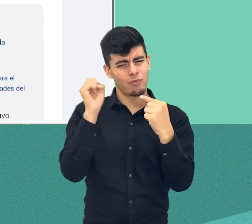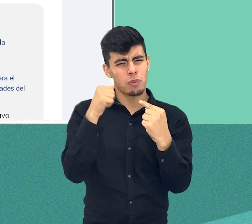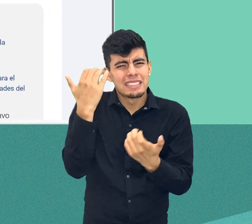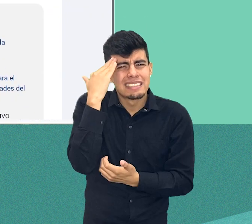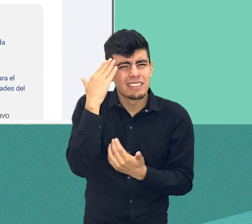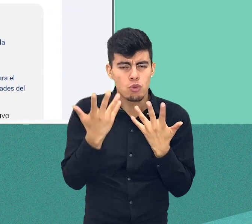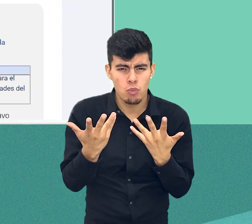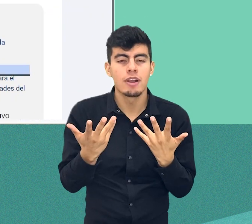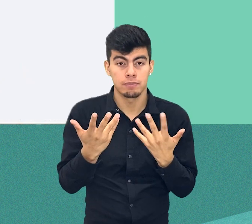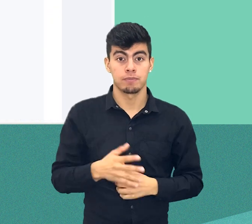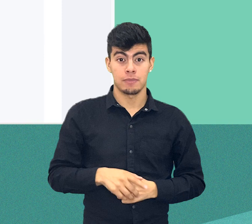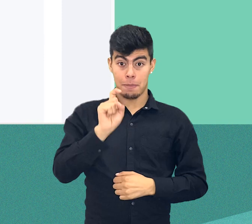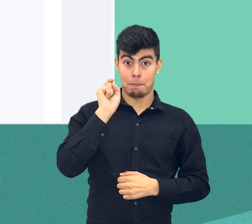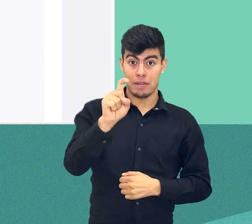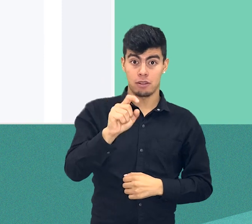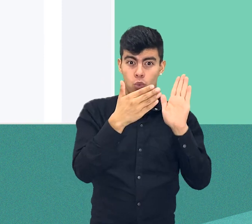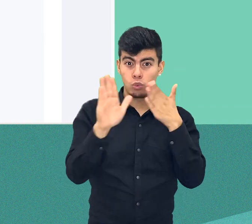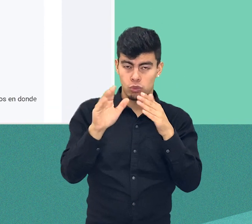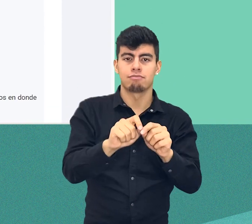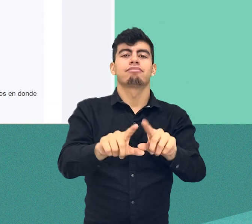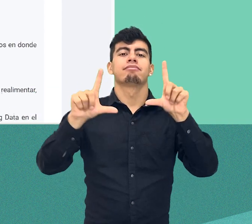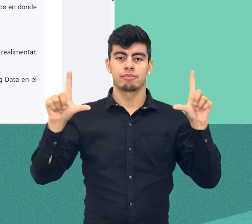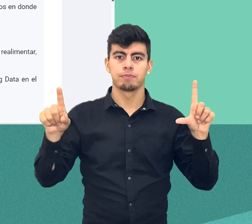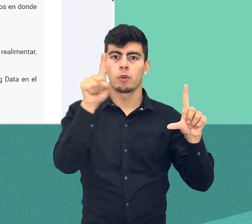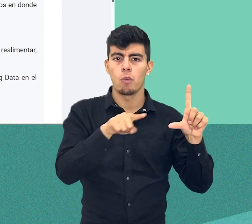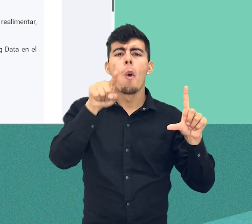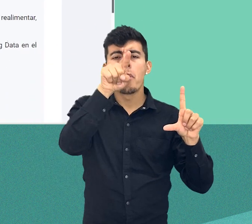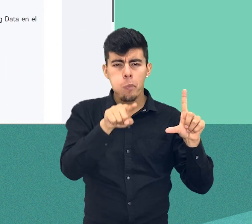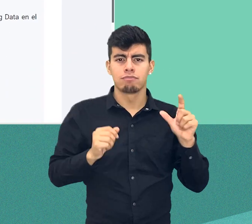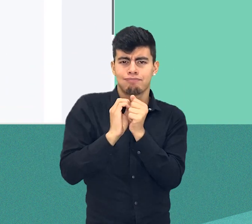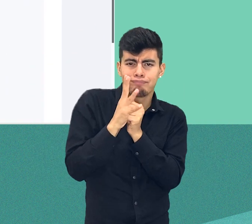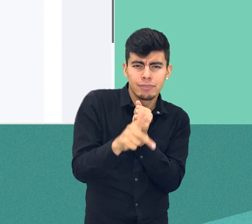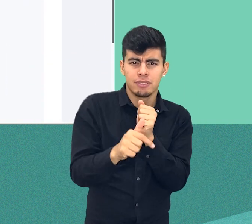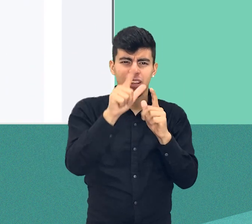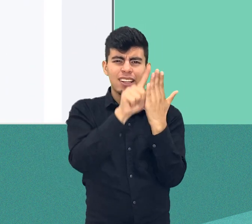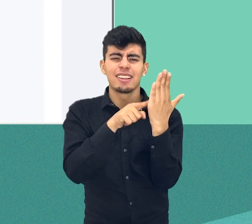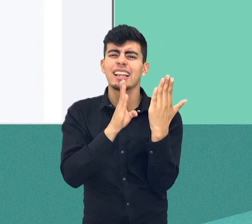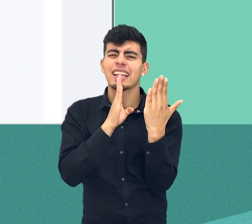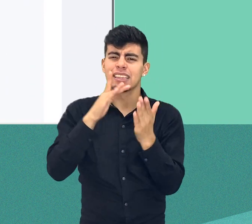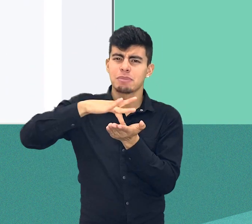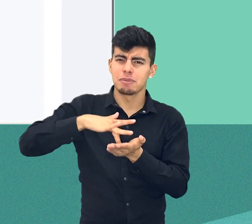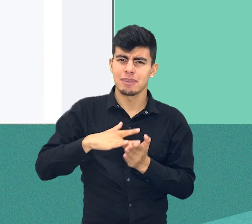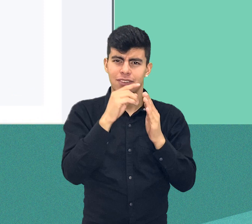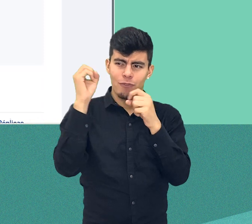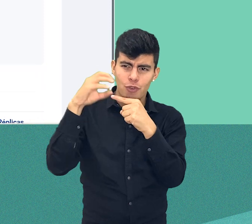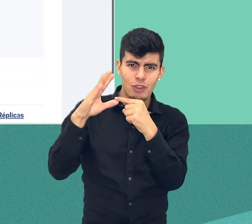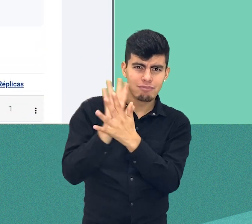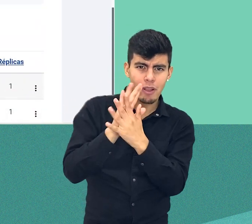curso, nos encontraremos con su descripción y el listado de participaciones realizadas por los estudiantes de dicho espacio.